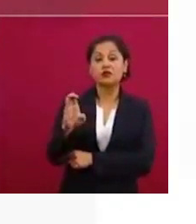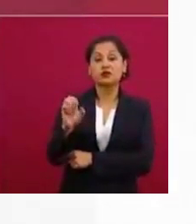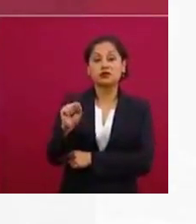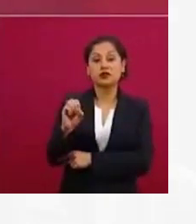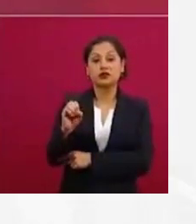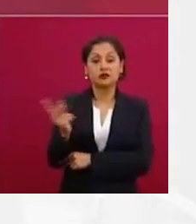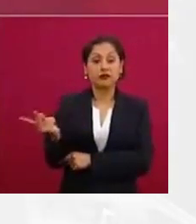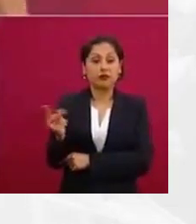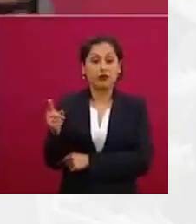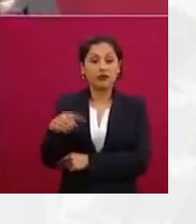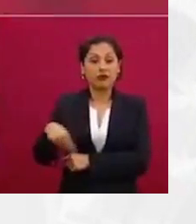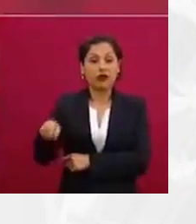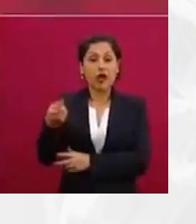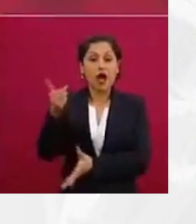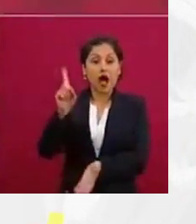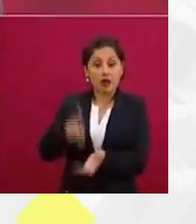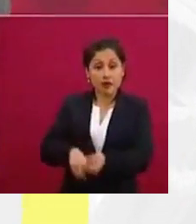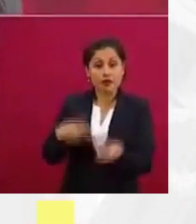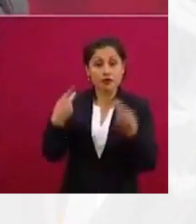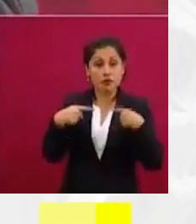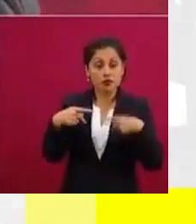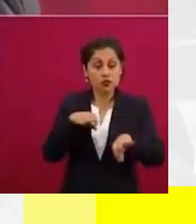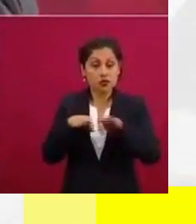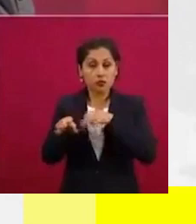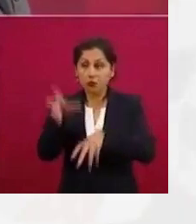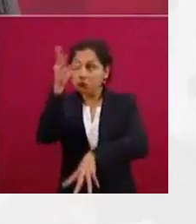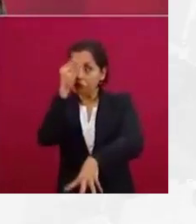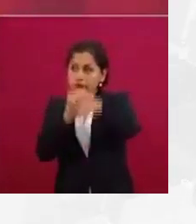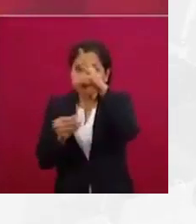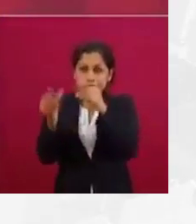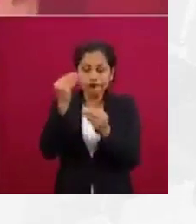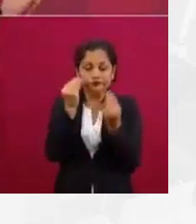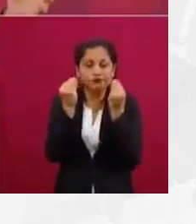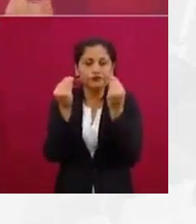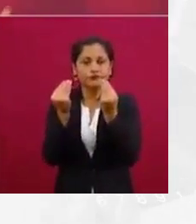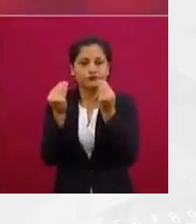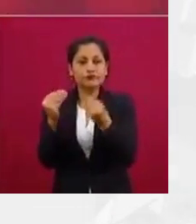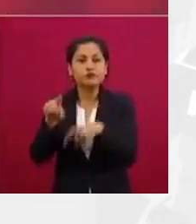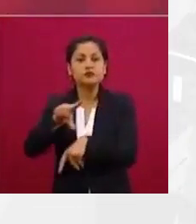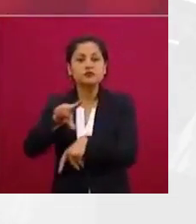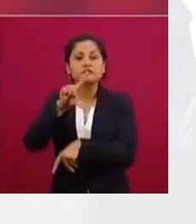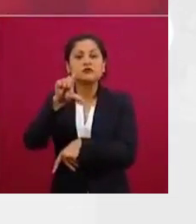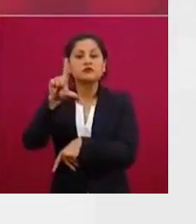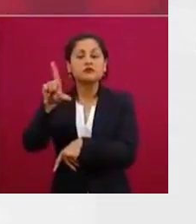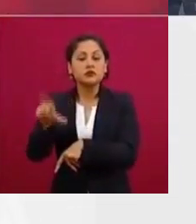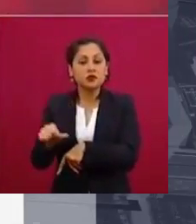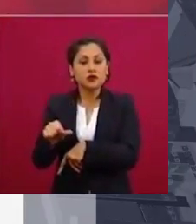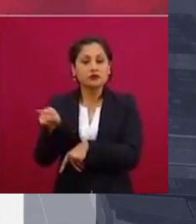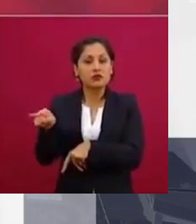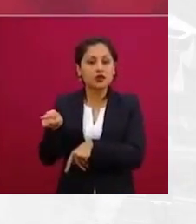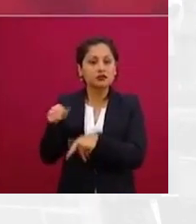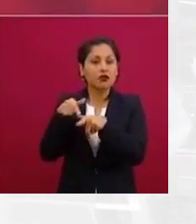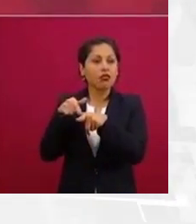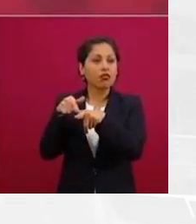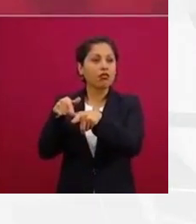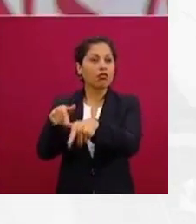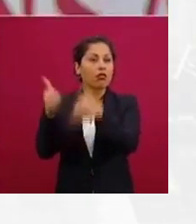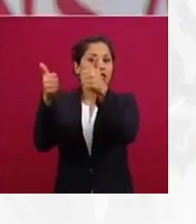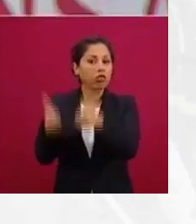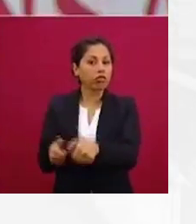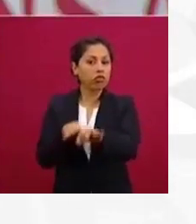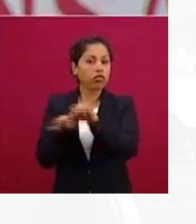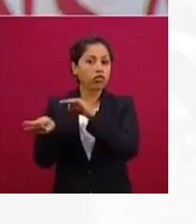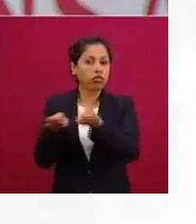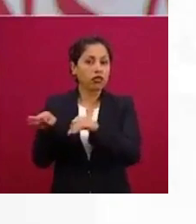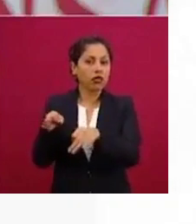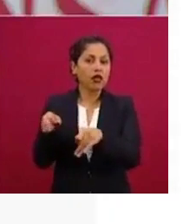conferencias mañaneras, y le puso el tamaño del presidente, y más o menos hacía alusión a cómo el presidente, en los años